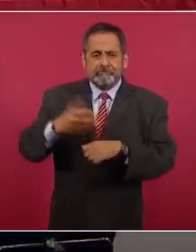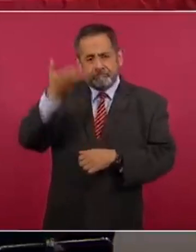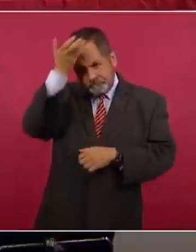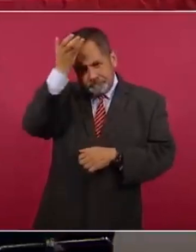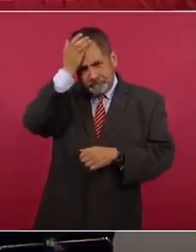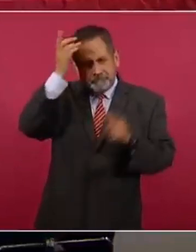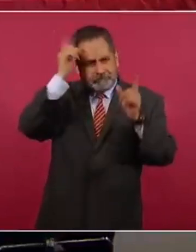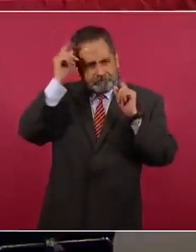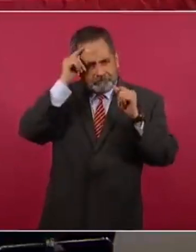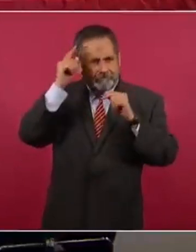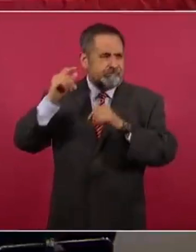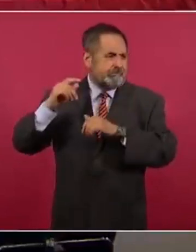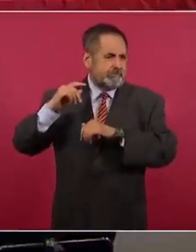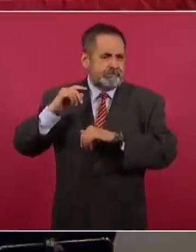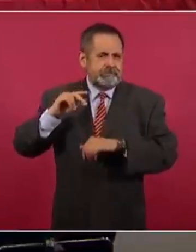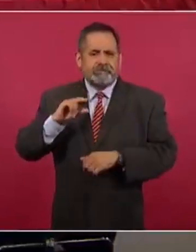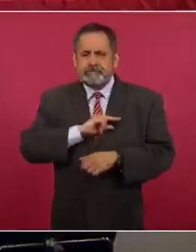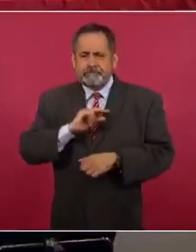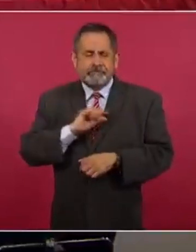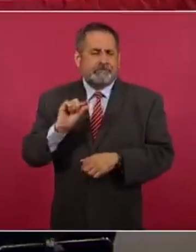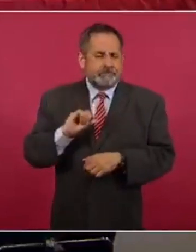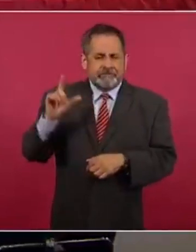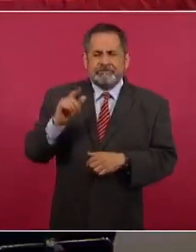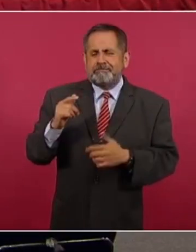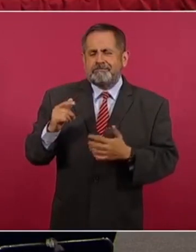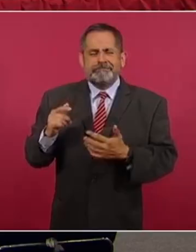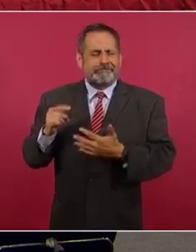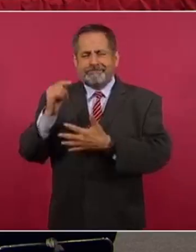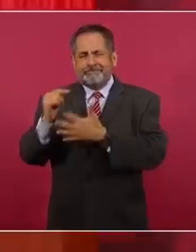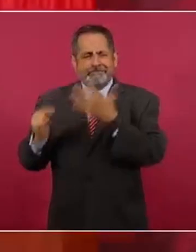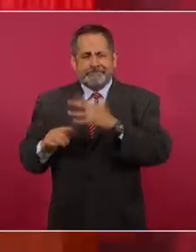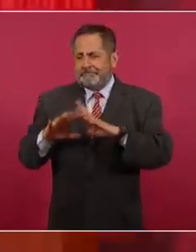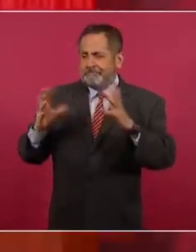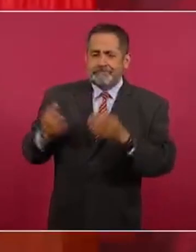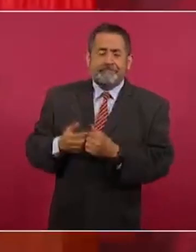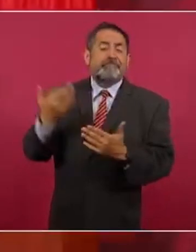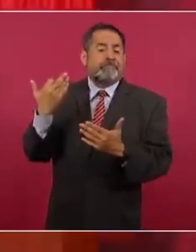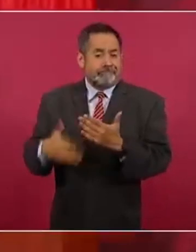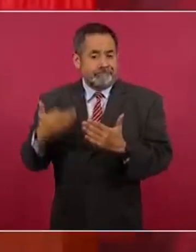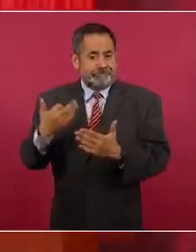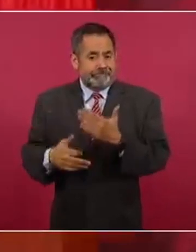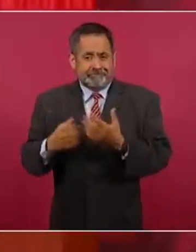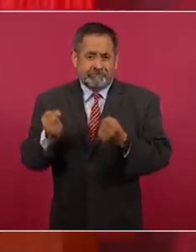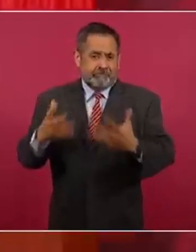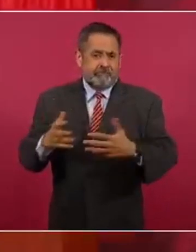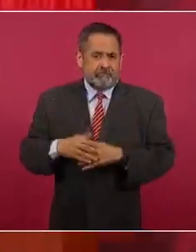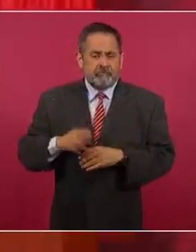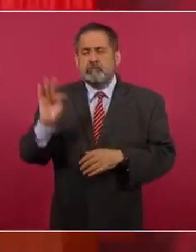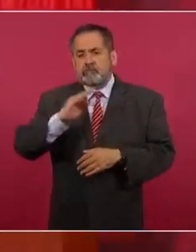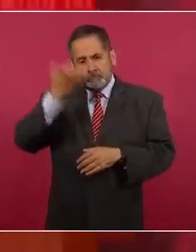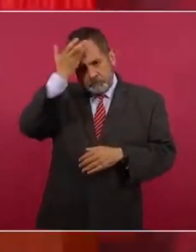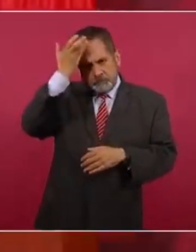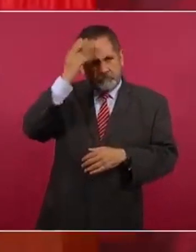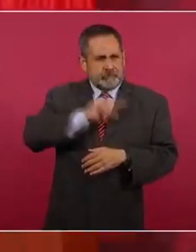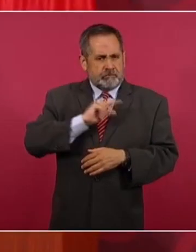médicos generales y también especialistas, enfermeras de todas las categorías de enfermería, desde las enfermeras especialistas